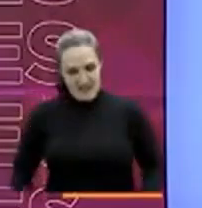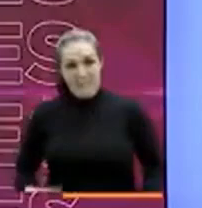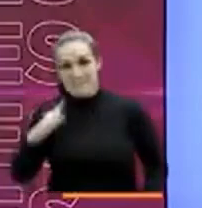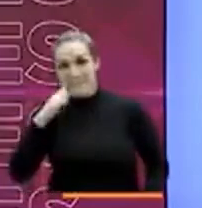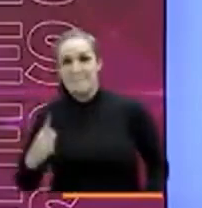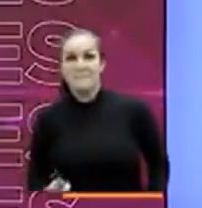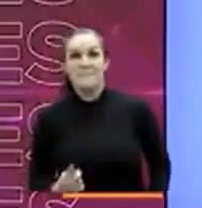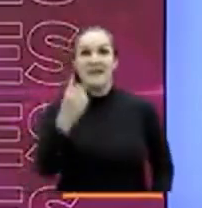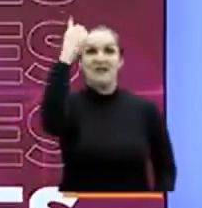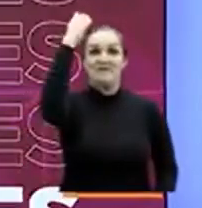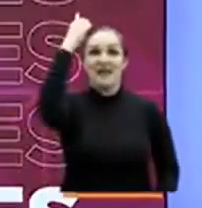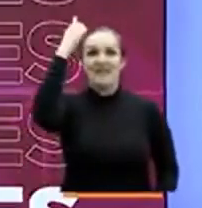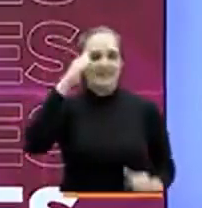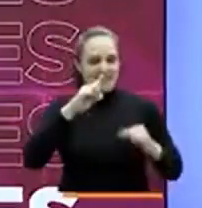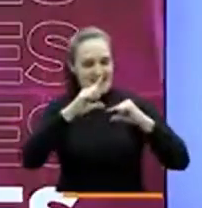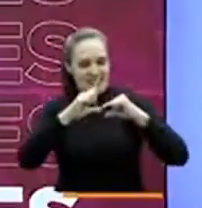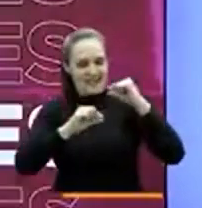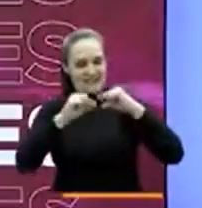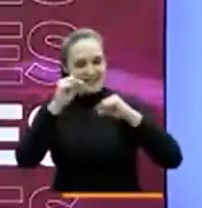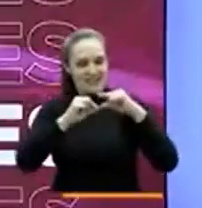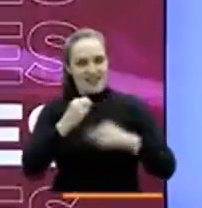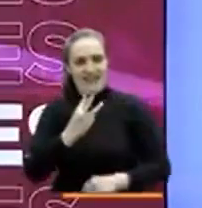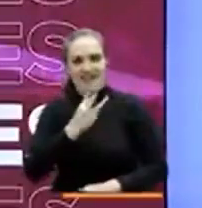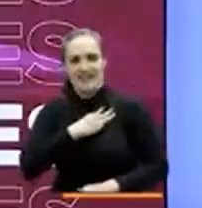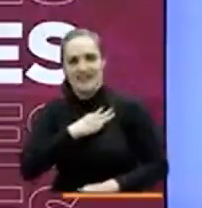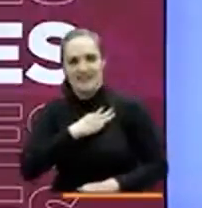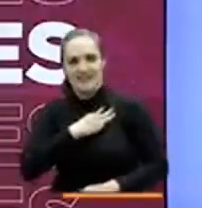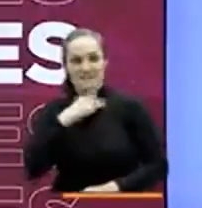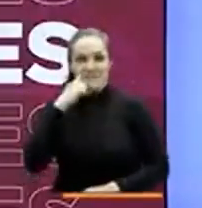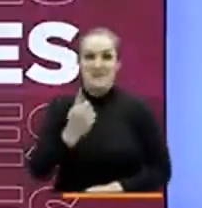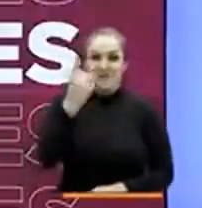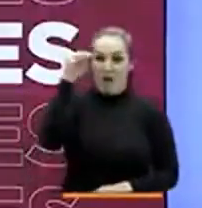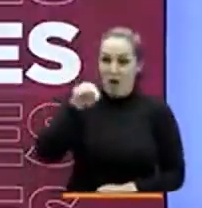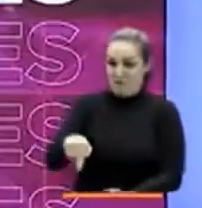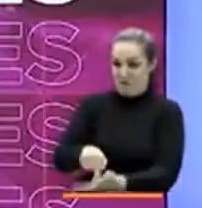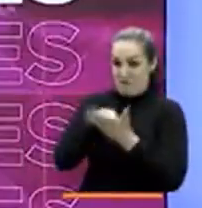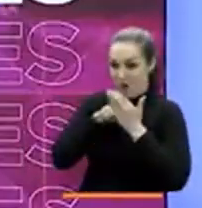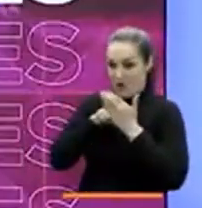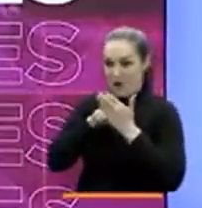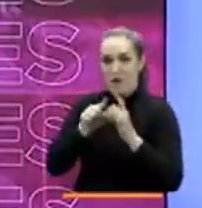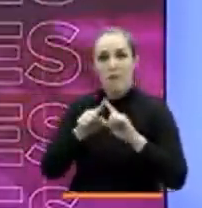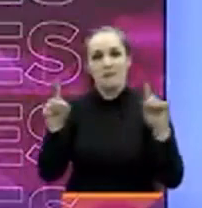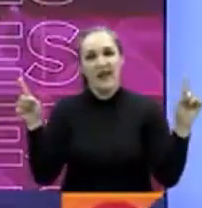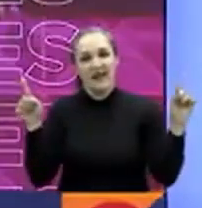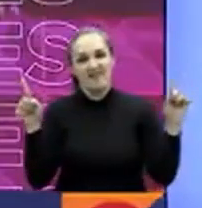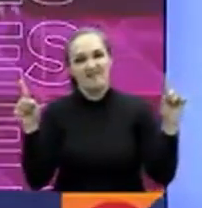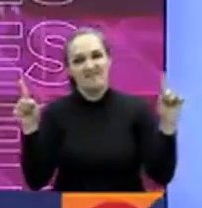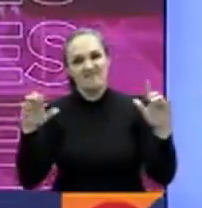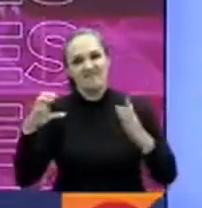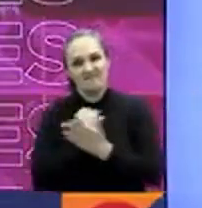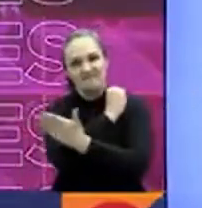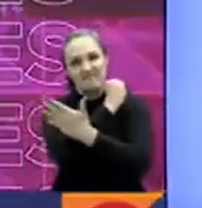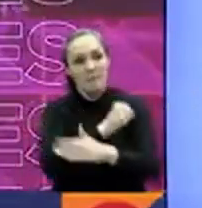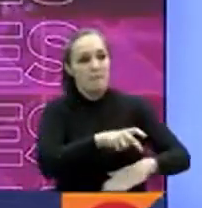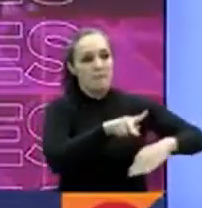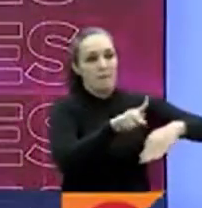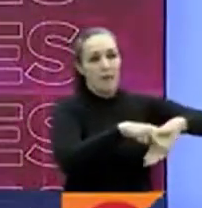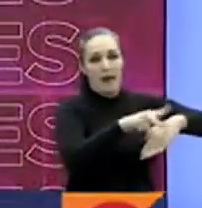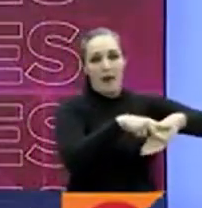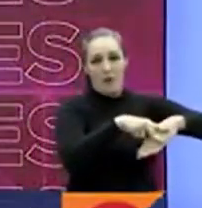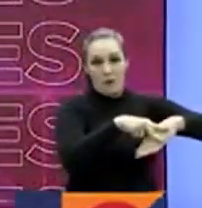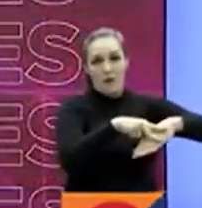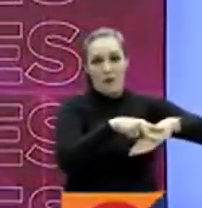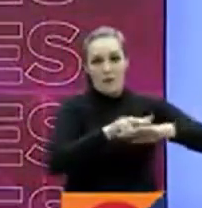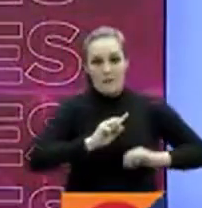vez desde que se coronó campeón del mundo en Catala Camiseta con las tres estrellas. Pero la fiesta tuvo un altibajo. Paraguay ganó el partido